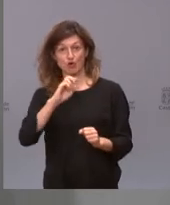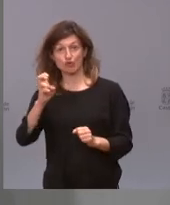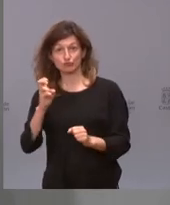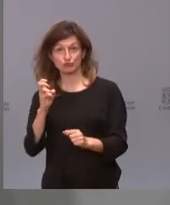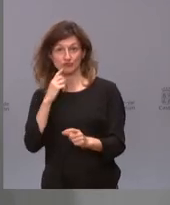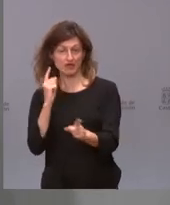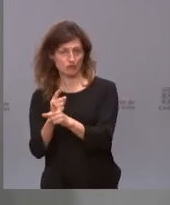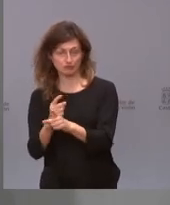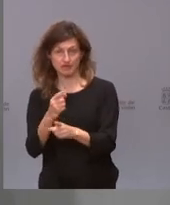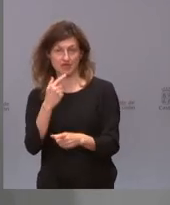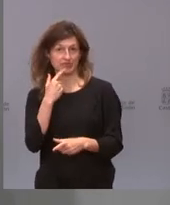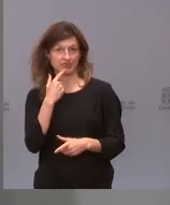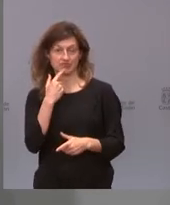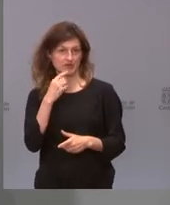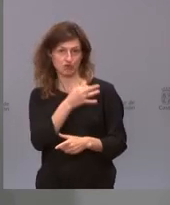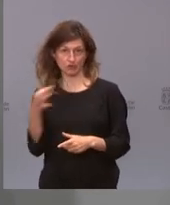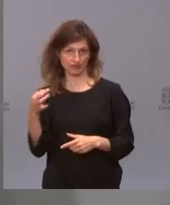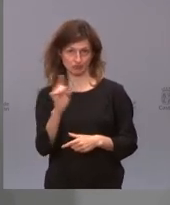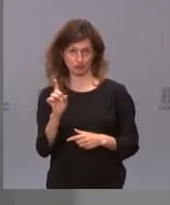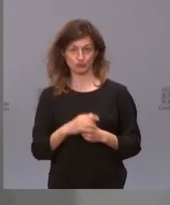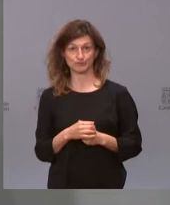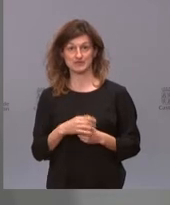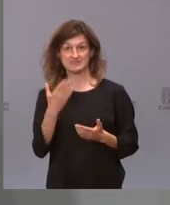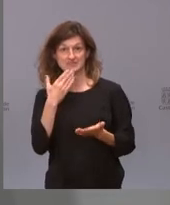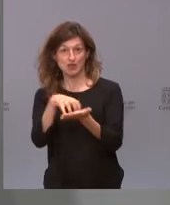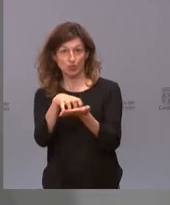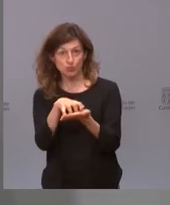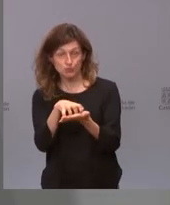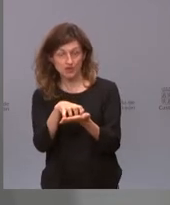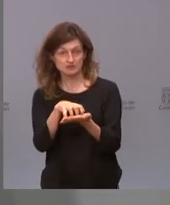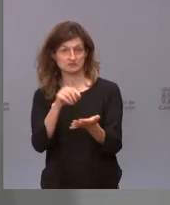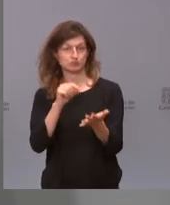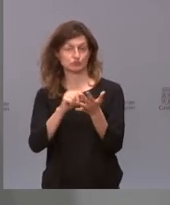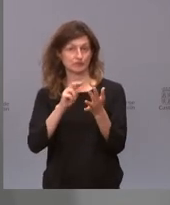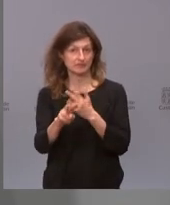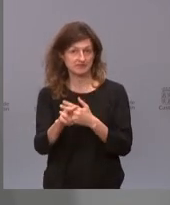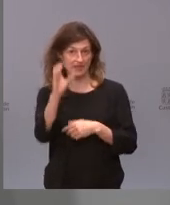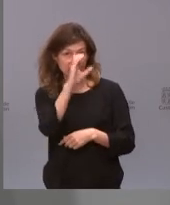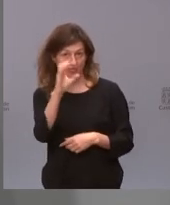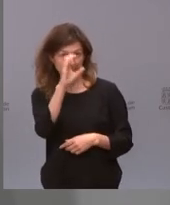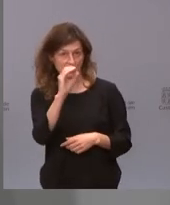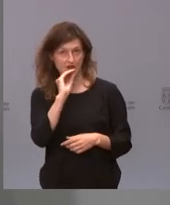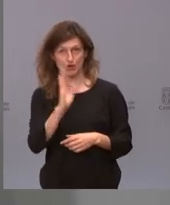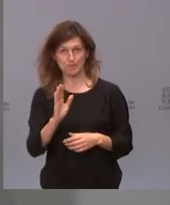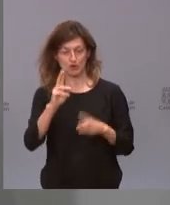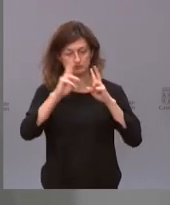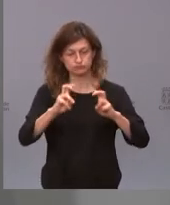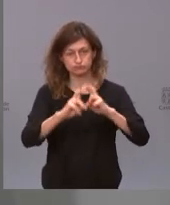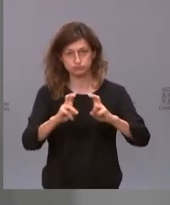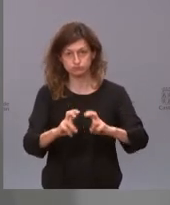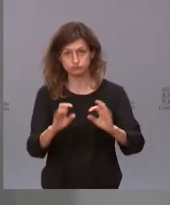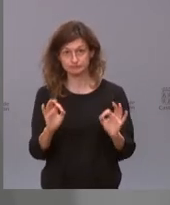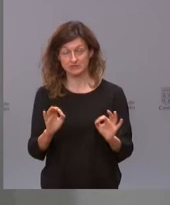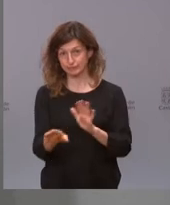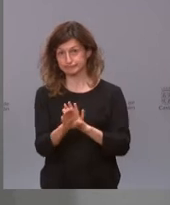consideran que esto no es correcto. Cuando hay dudas desde un punto de vista científico lo mejor es investigar. Entonces, se